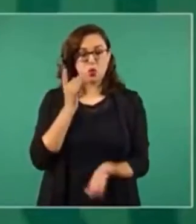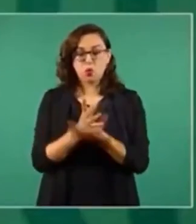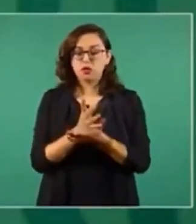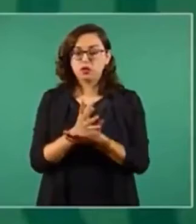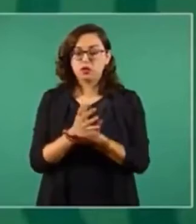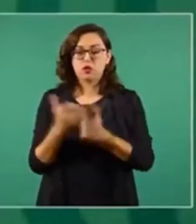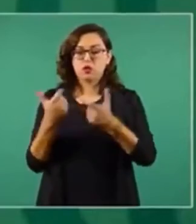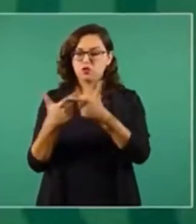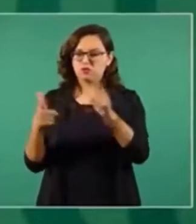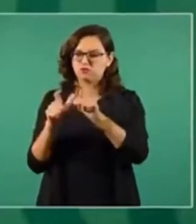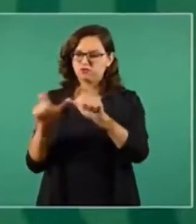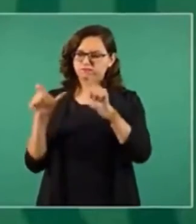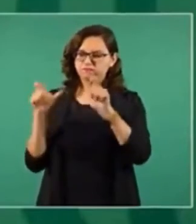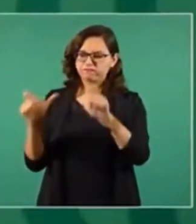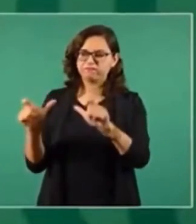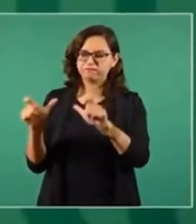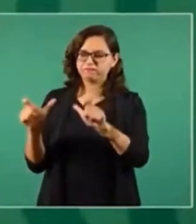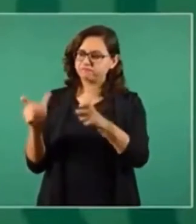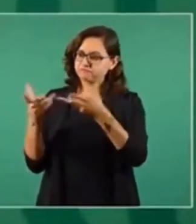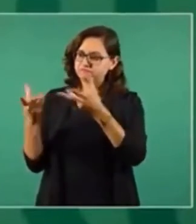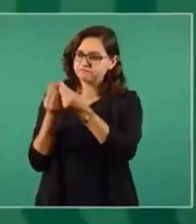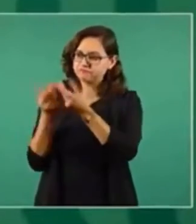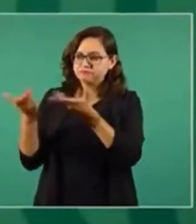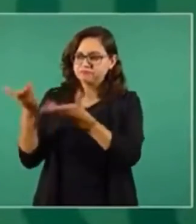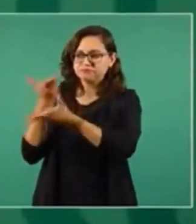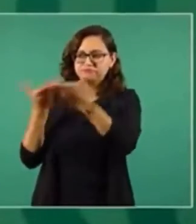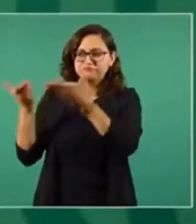potentados como todo el gobierno